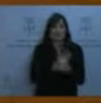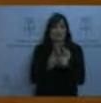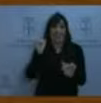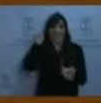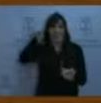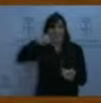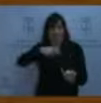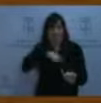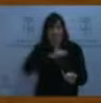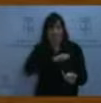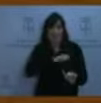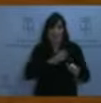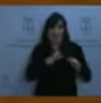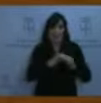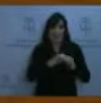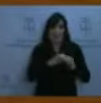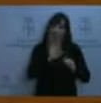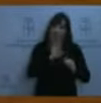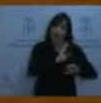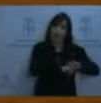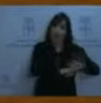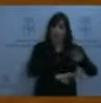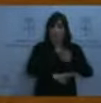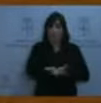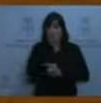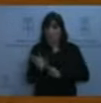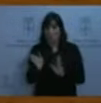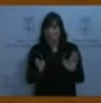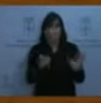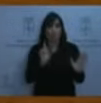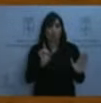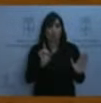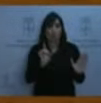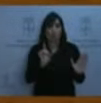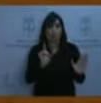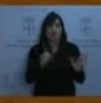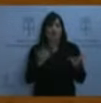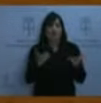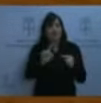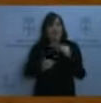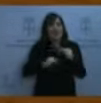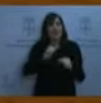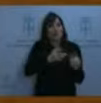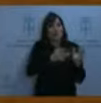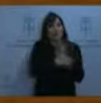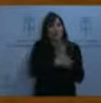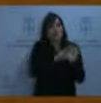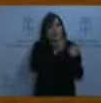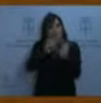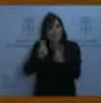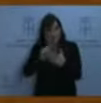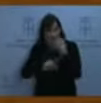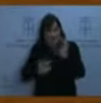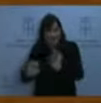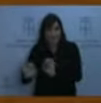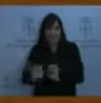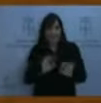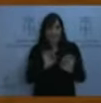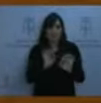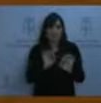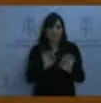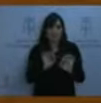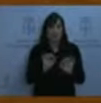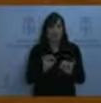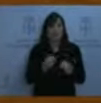después de comentar algunas cuestiones particulares. Por tanto, nosotros no cuestionamos el qué,